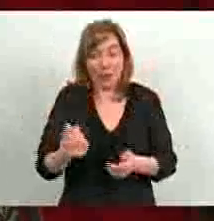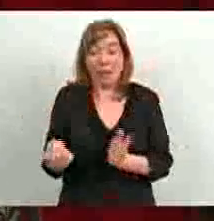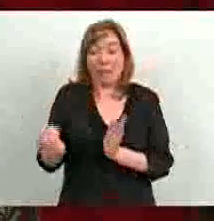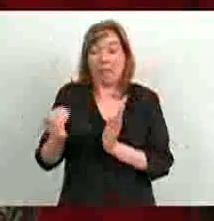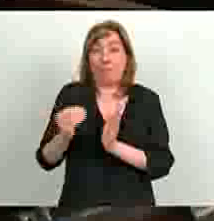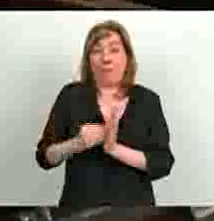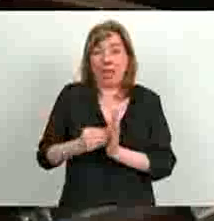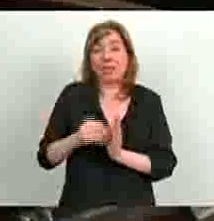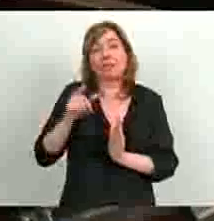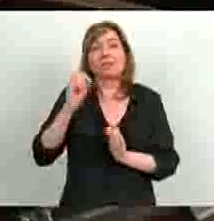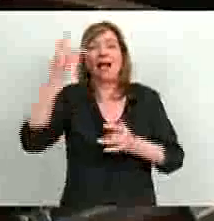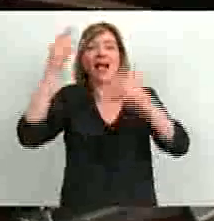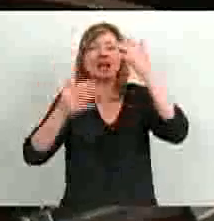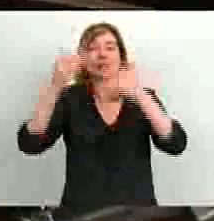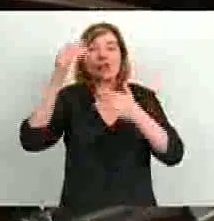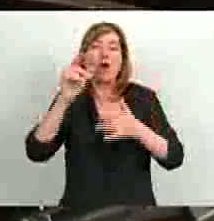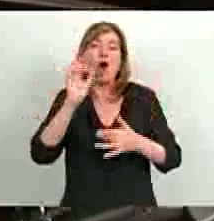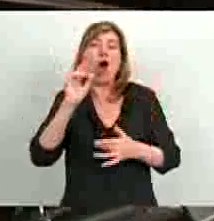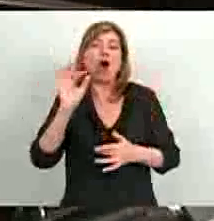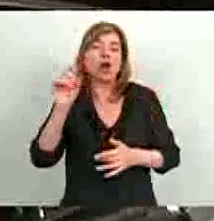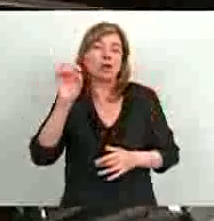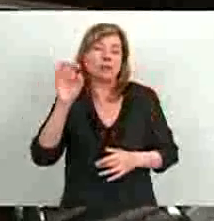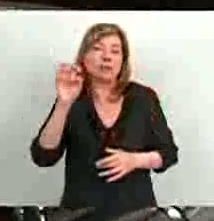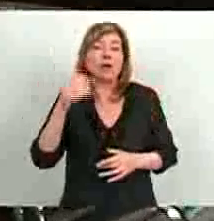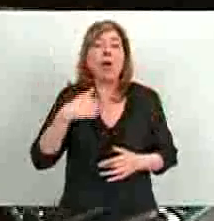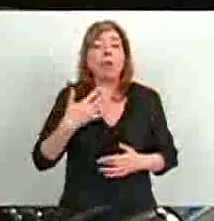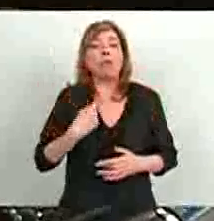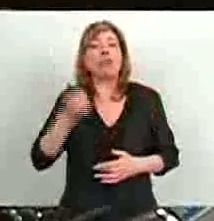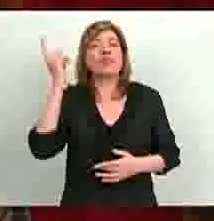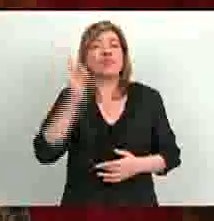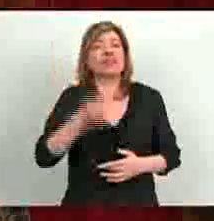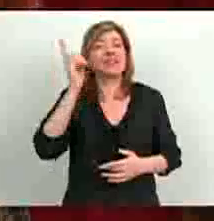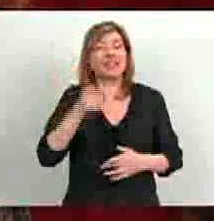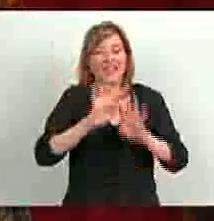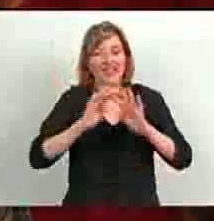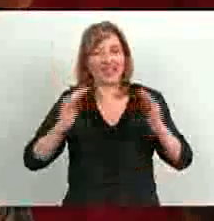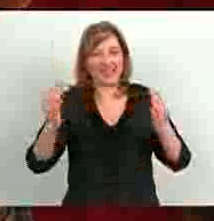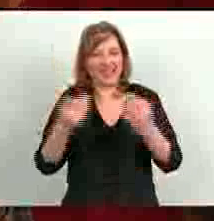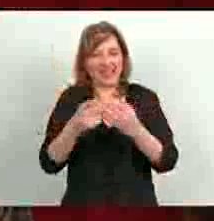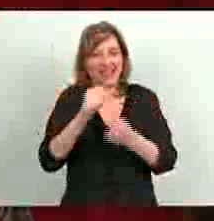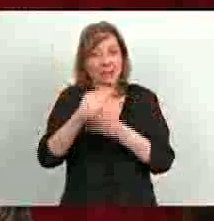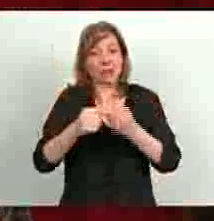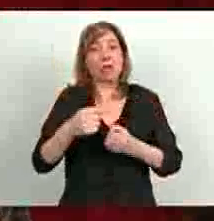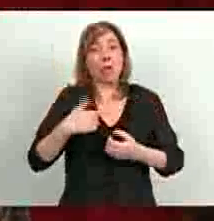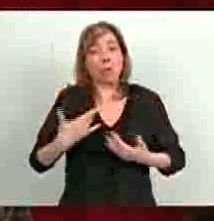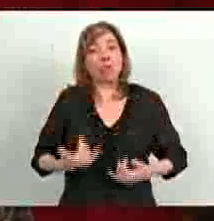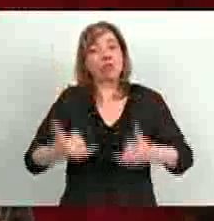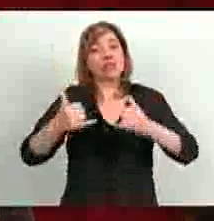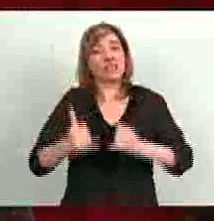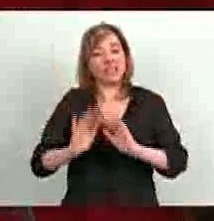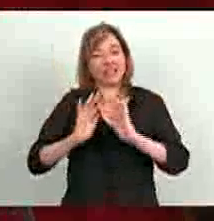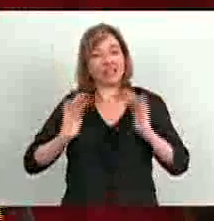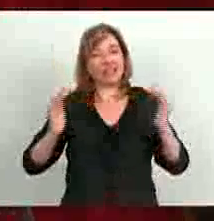acción de oro de YPF, el poder de decidir en la compañía. Las provincias teníamos un sillón en el